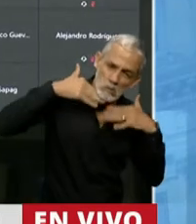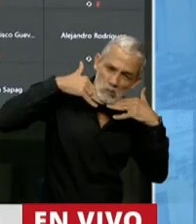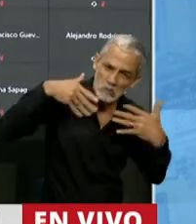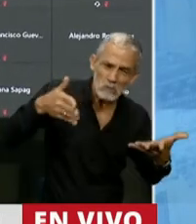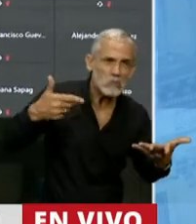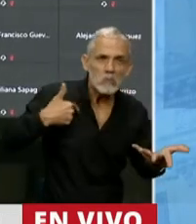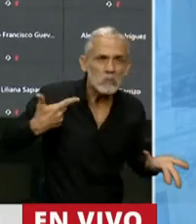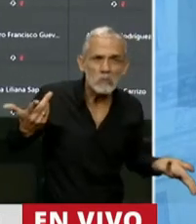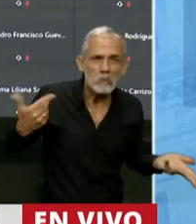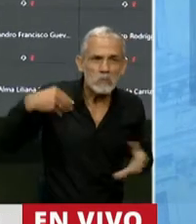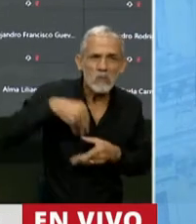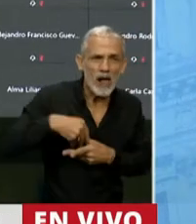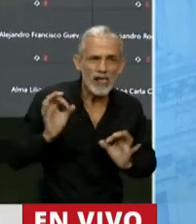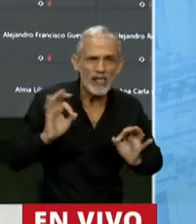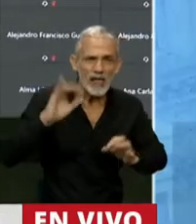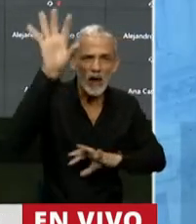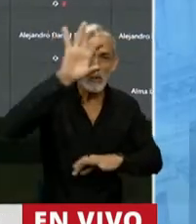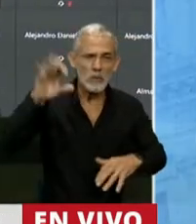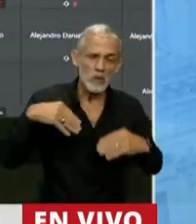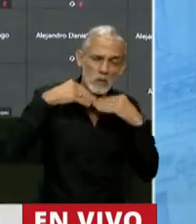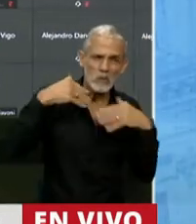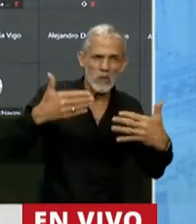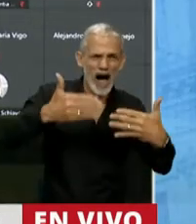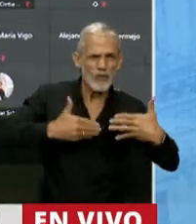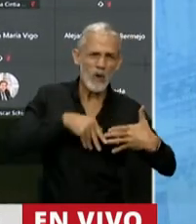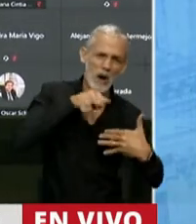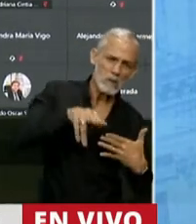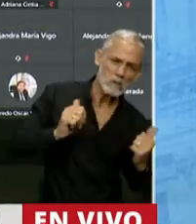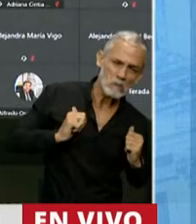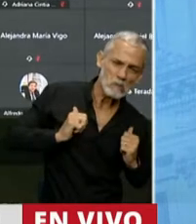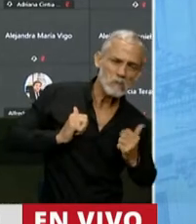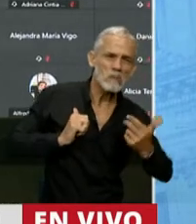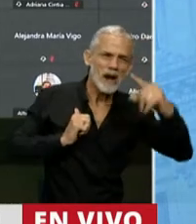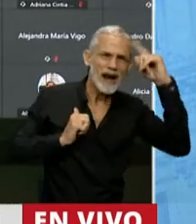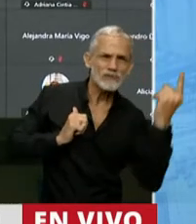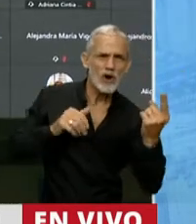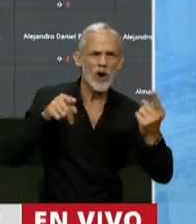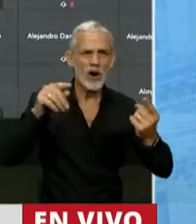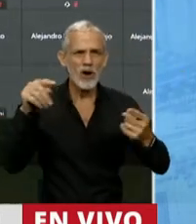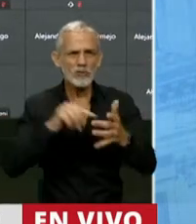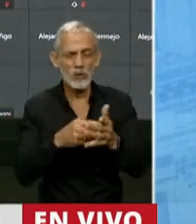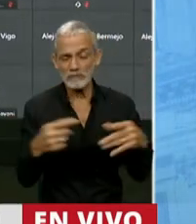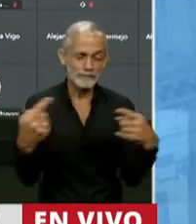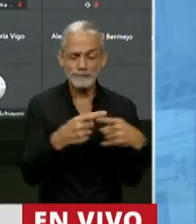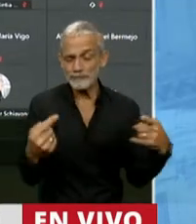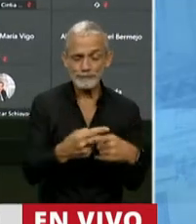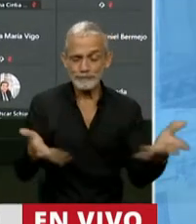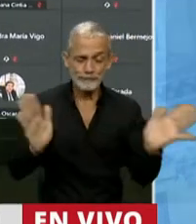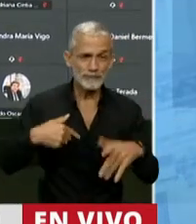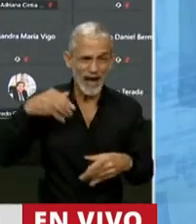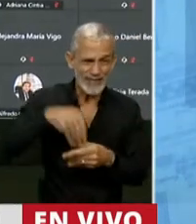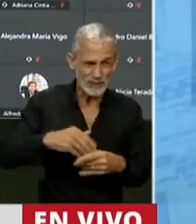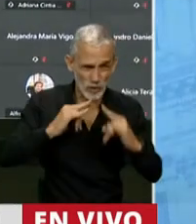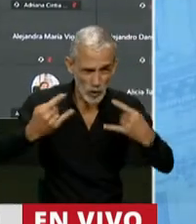nosotros no participamos. Una pelea que la tenemos que mirar desde afuera y que hoy tenemos que decidir.